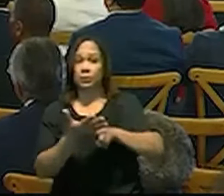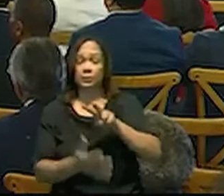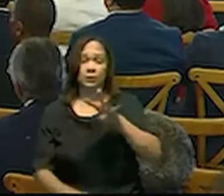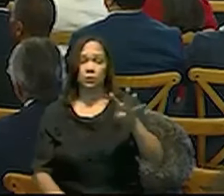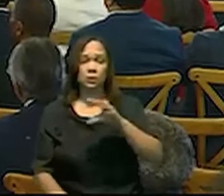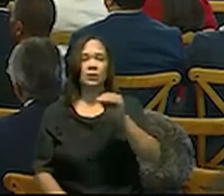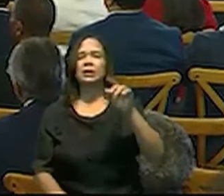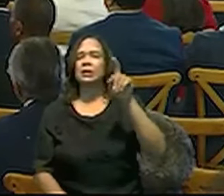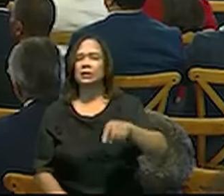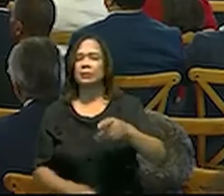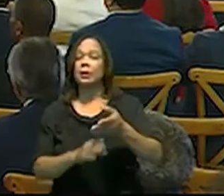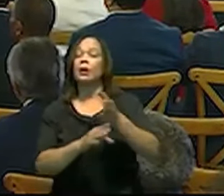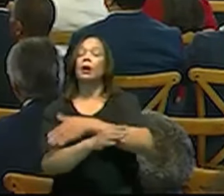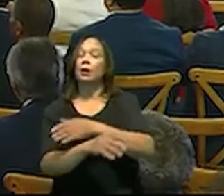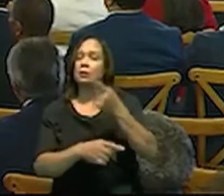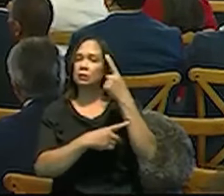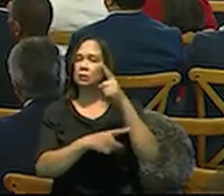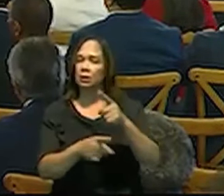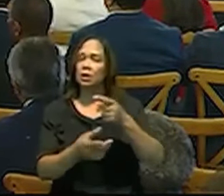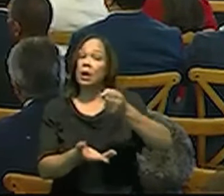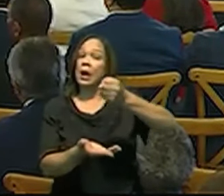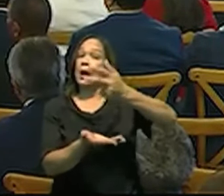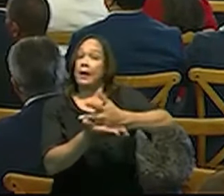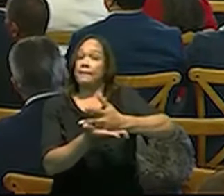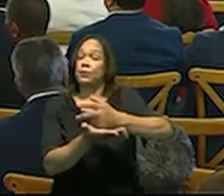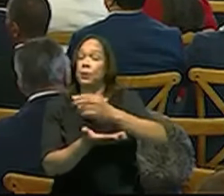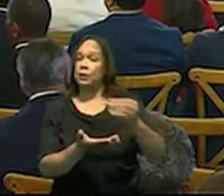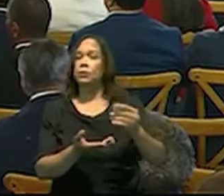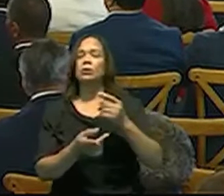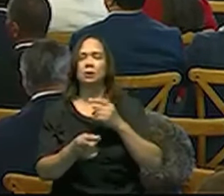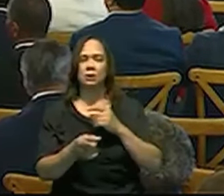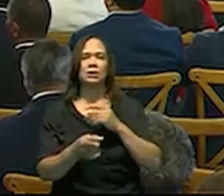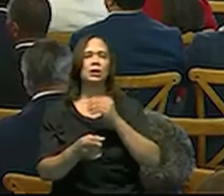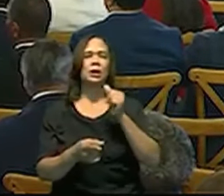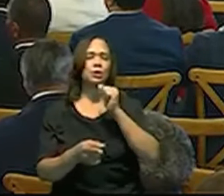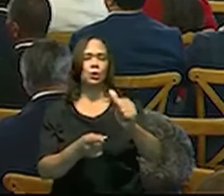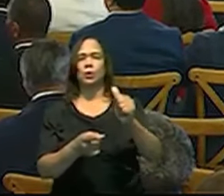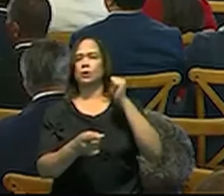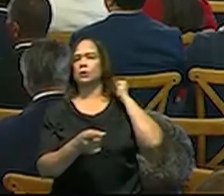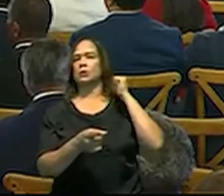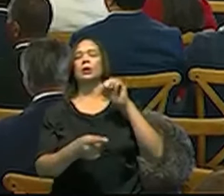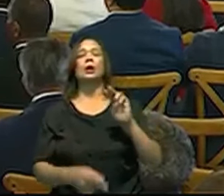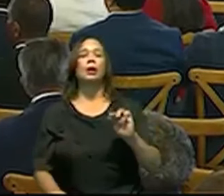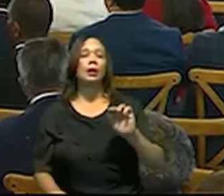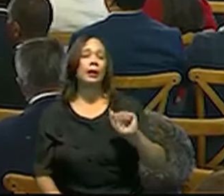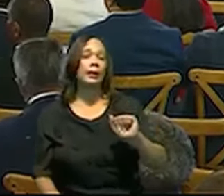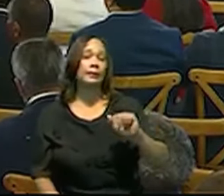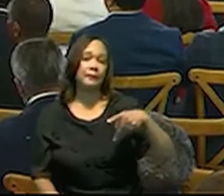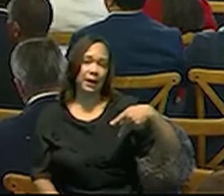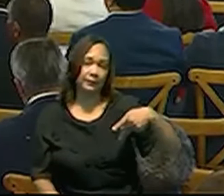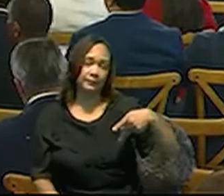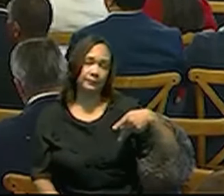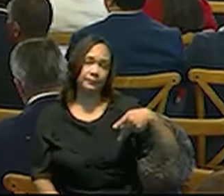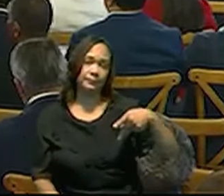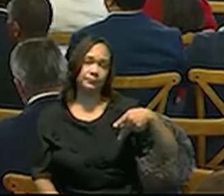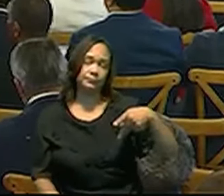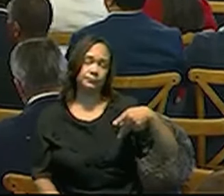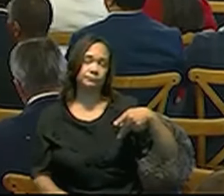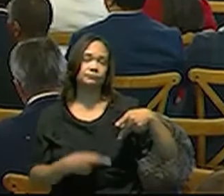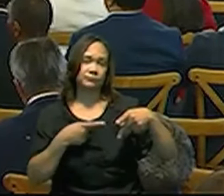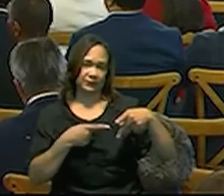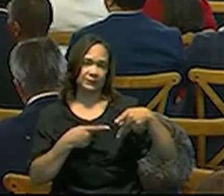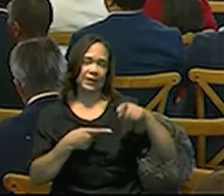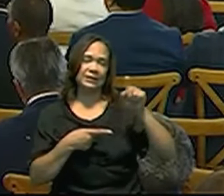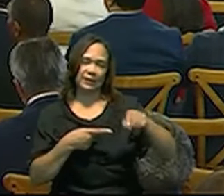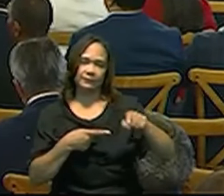tendrá que ser previamente aprobado, aprobado, y contar con la no gestión del Ministerio de Administración